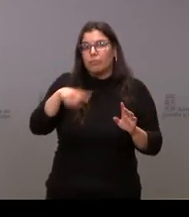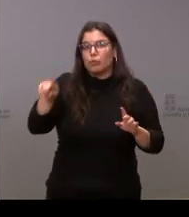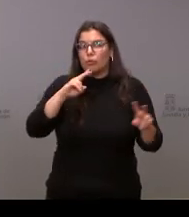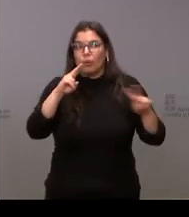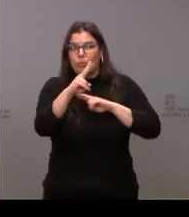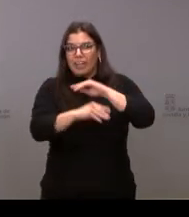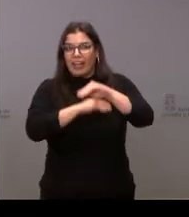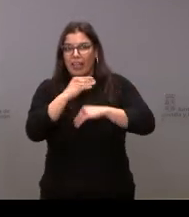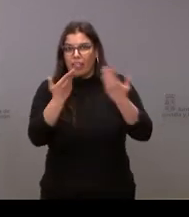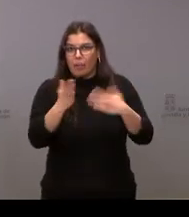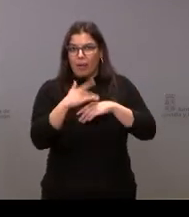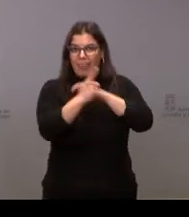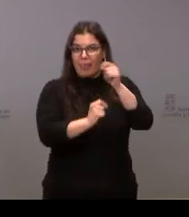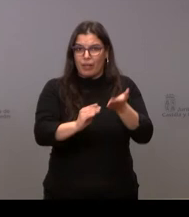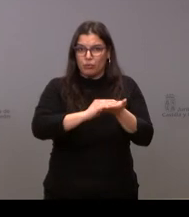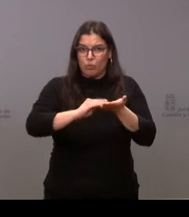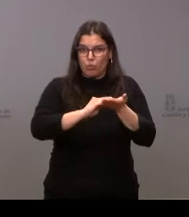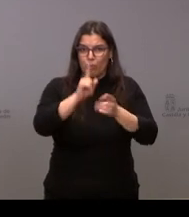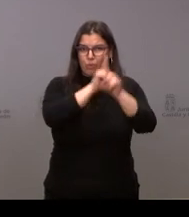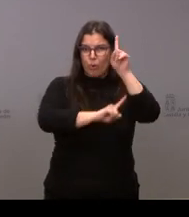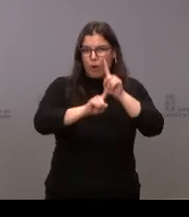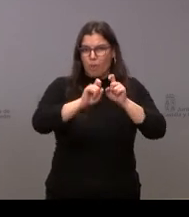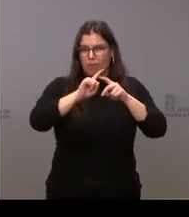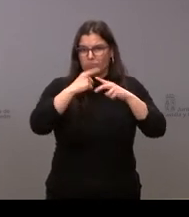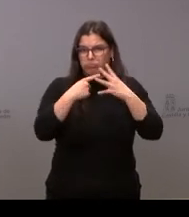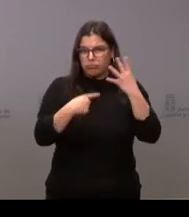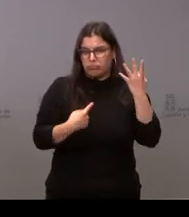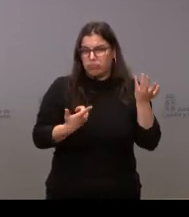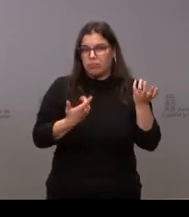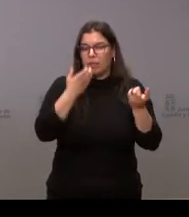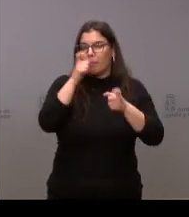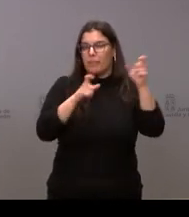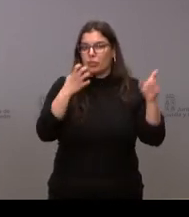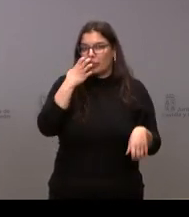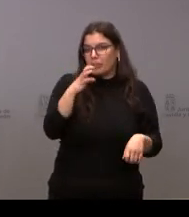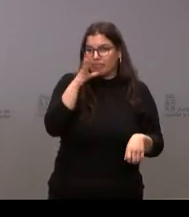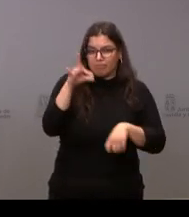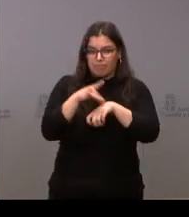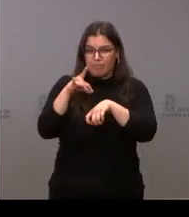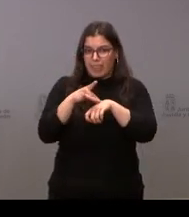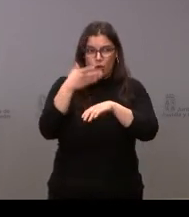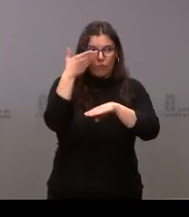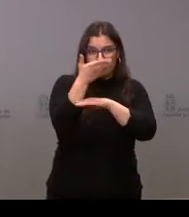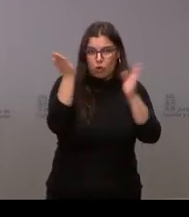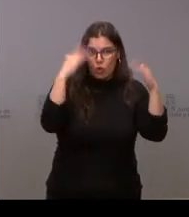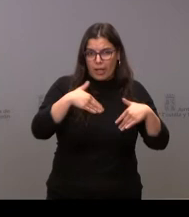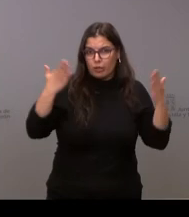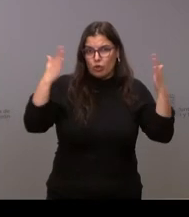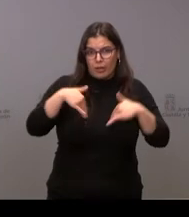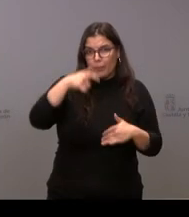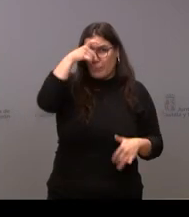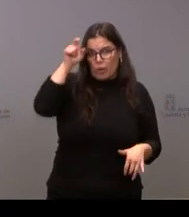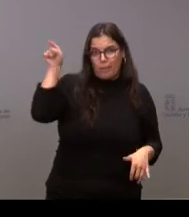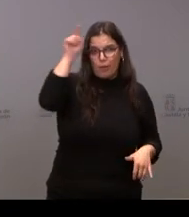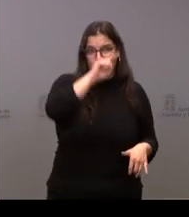para solucionar estos problemas sobre todo la gente se queja de que no les llegan los médicos al pueblo y